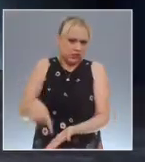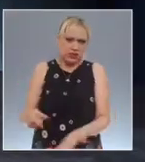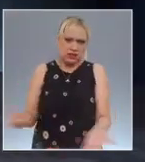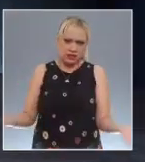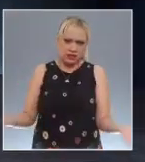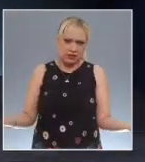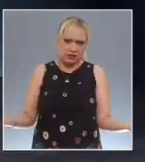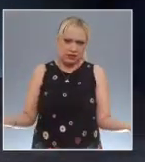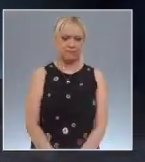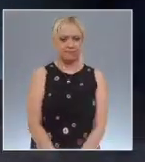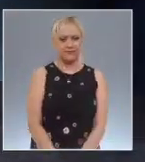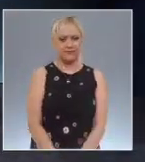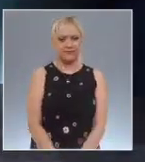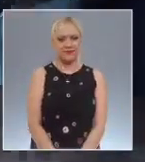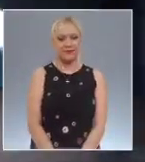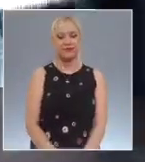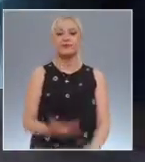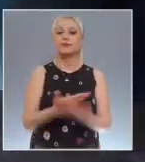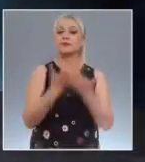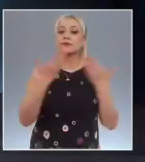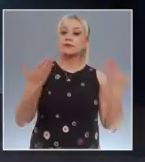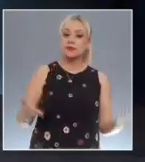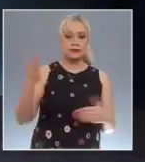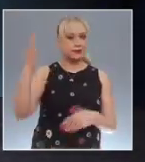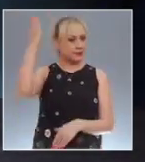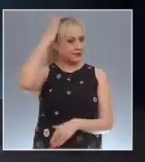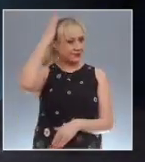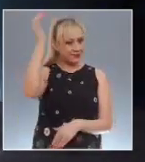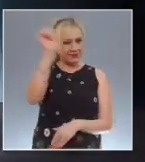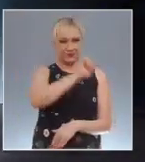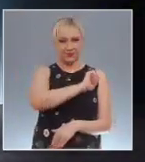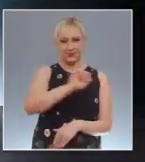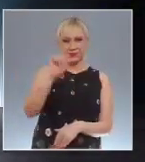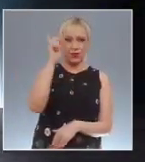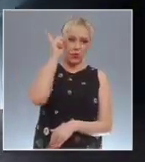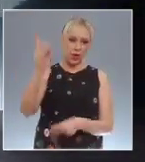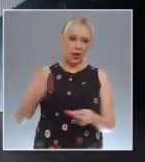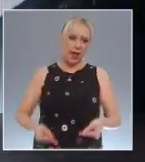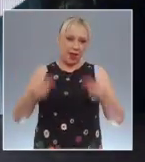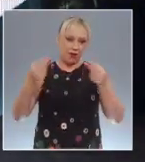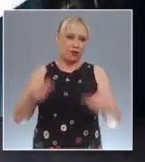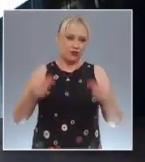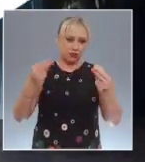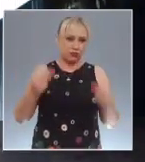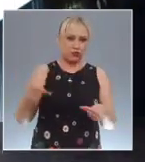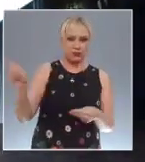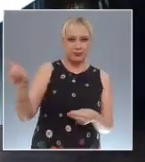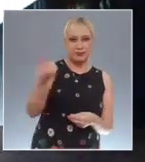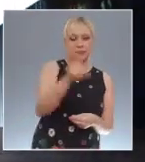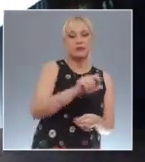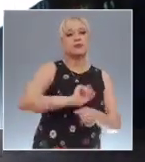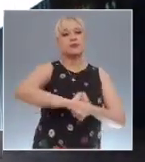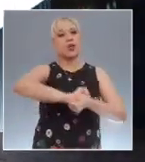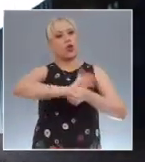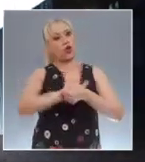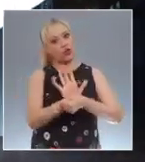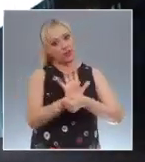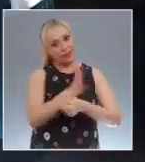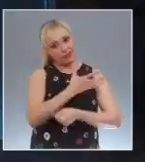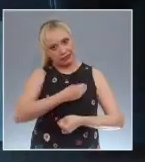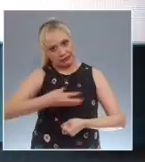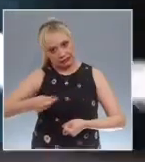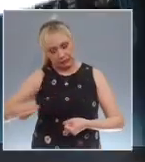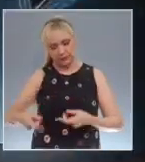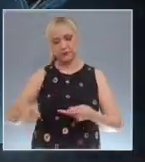De acuerdo con dirigentes de pequeños comercios, los efectos de la pandemia de COVID-19 y las extorsiones han